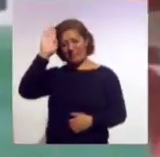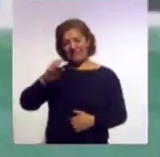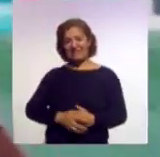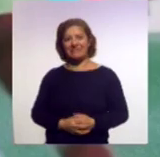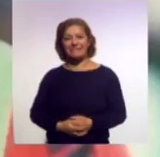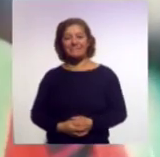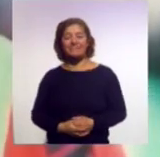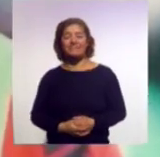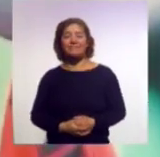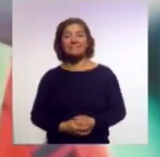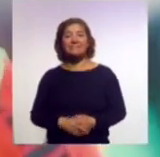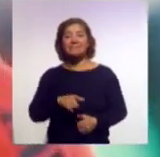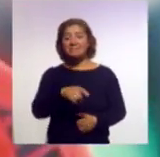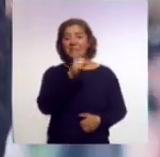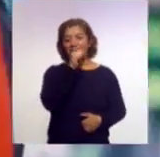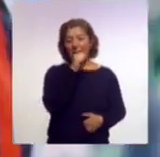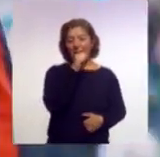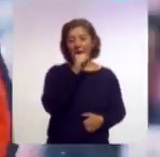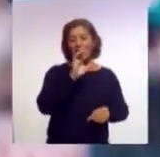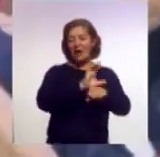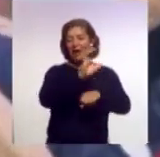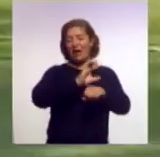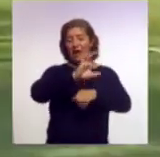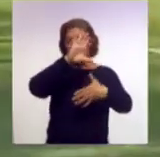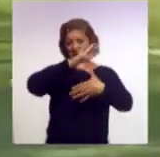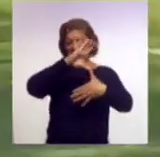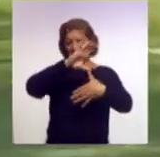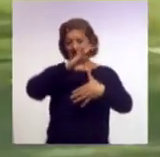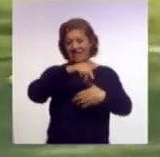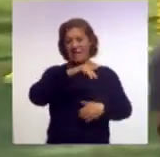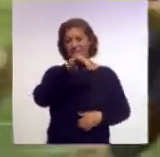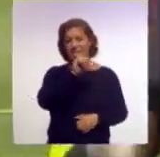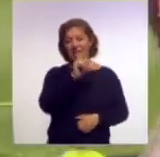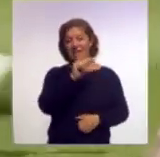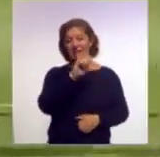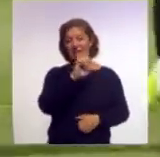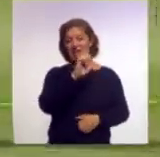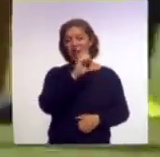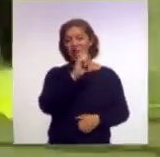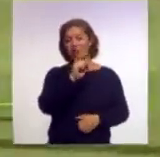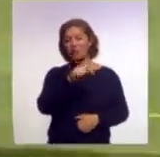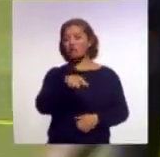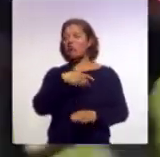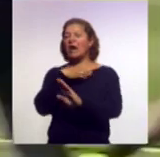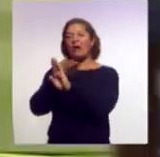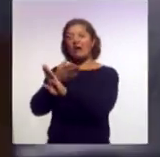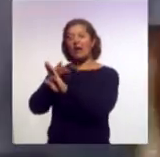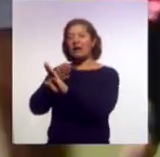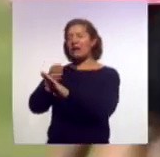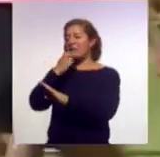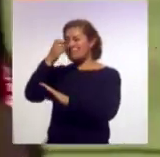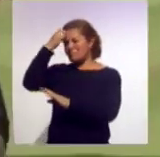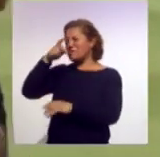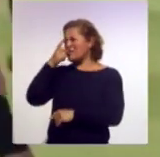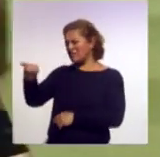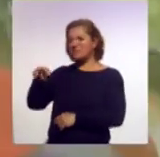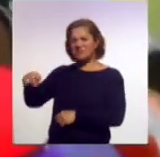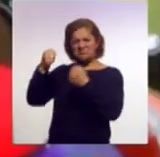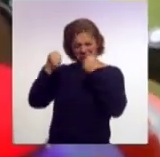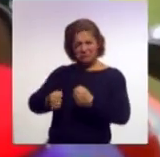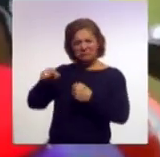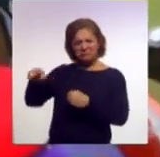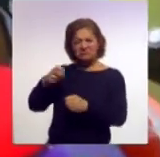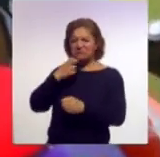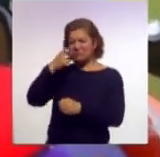Después de las palabras del colombiano del América, Mateus Uribe en contra del Guadalajara donde aseguró que chivas no pelea nada y es más